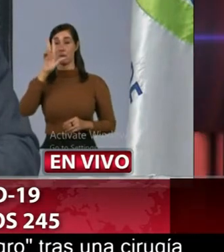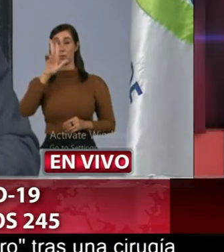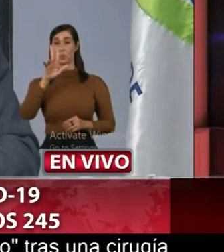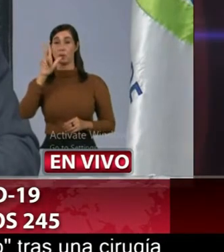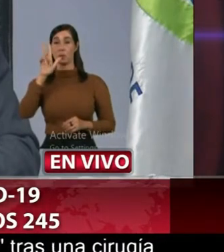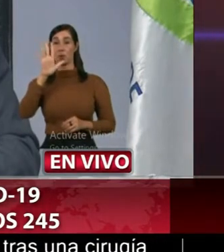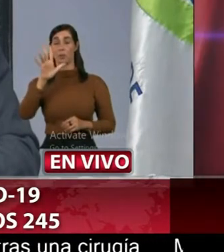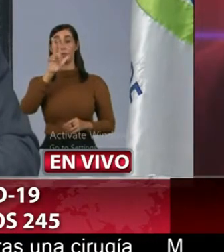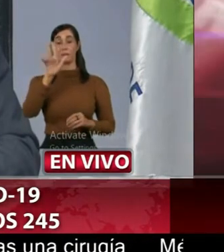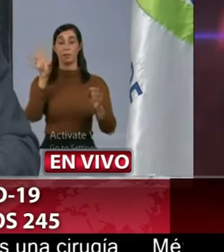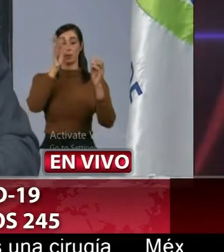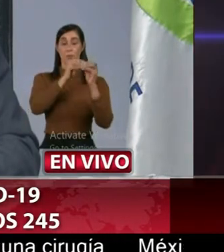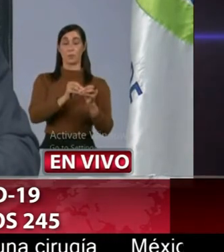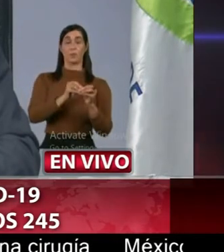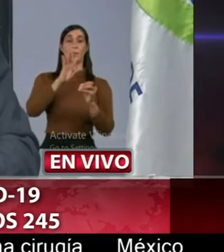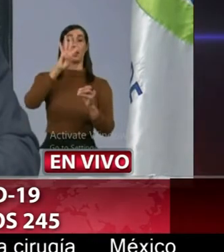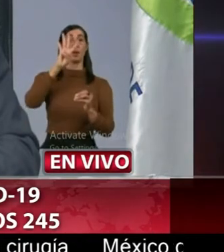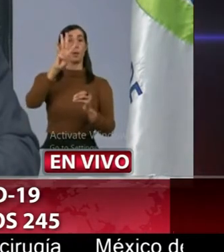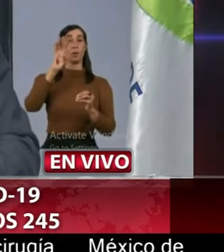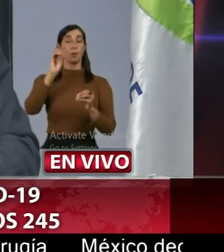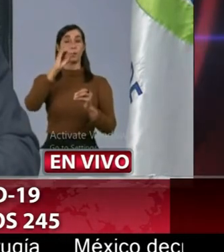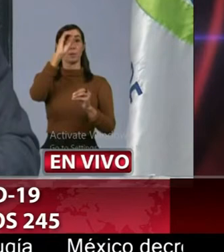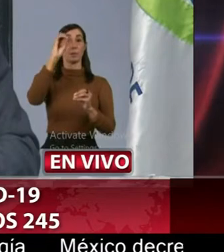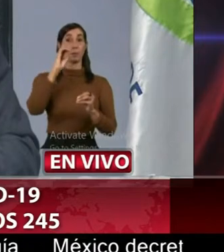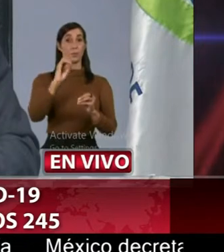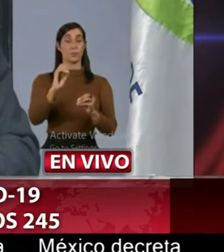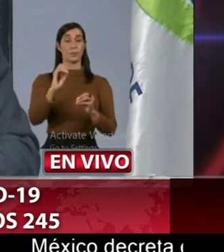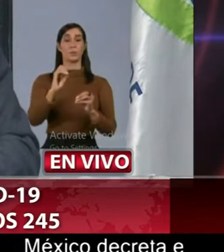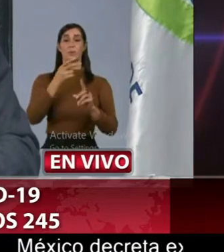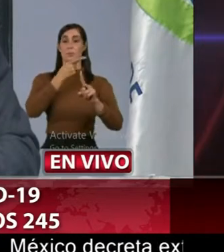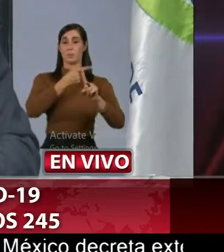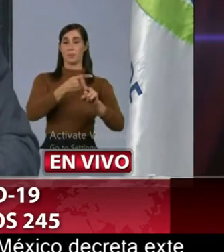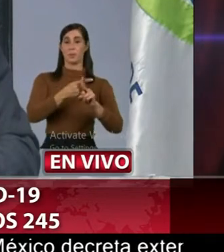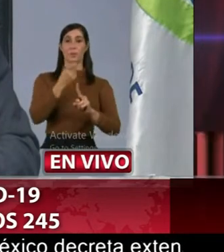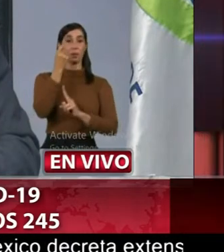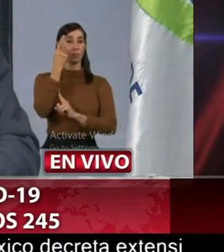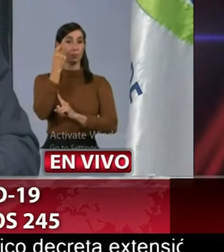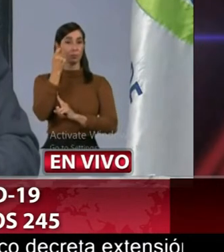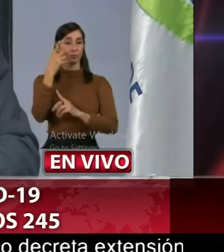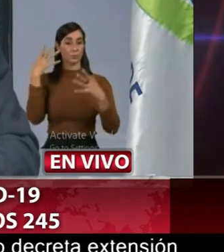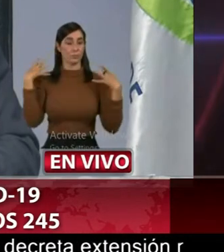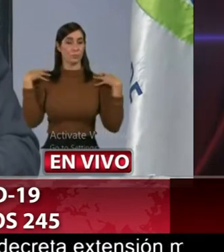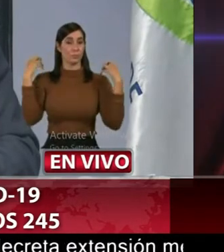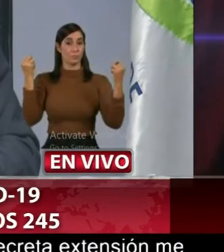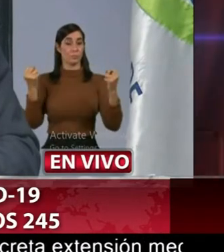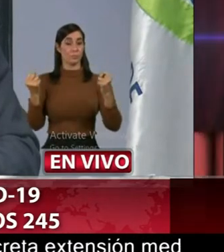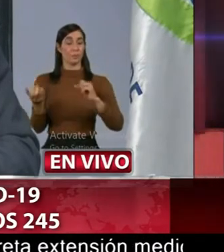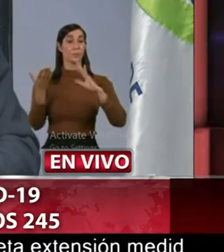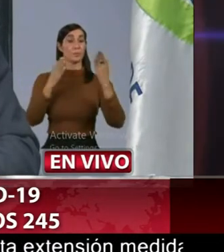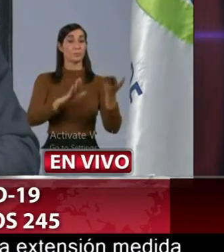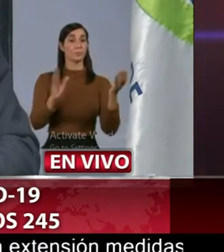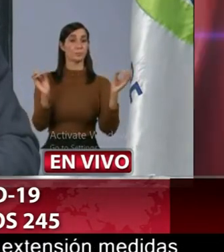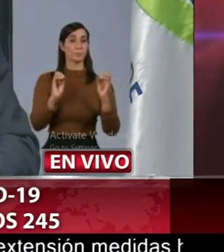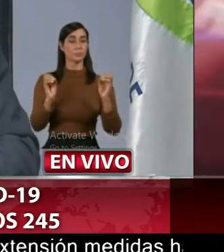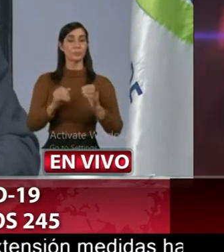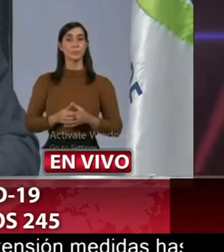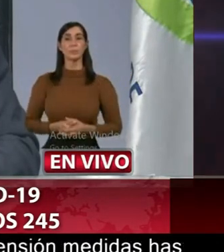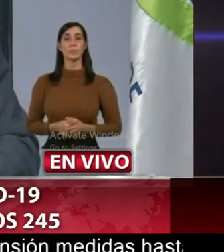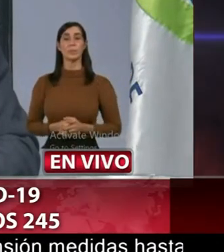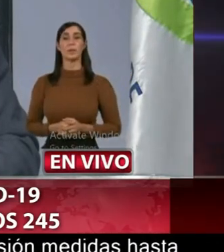cuarenta por ciento de positividad once recuperados cero fallecimiento